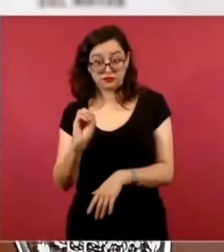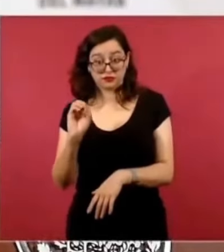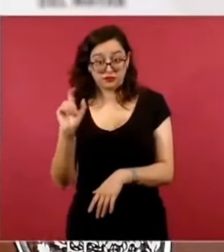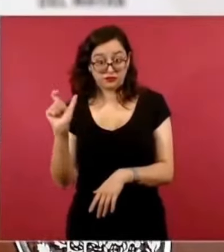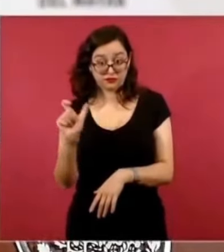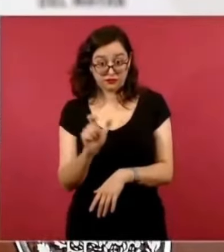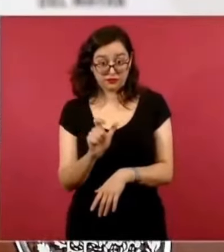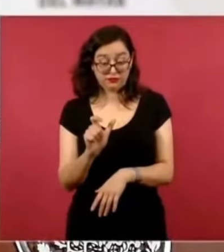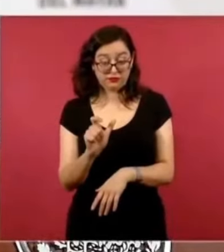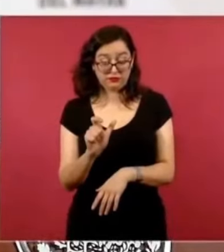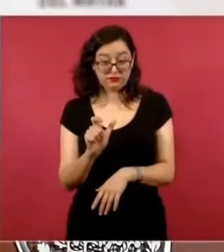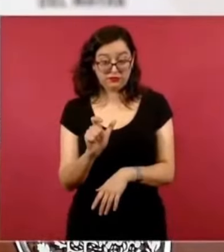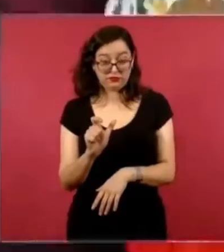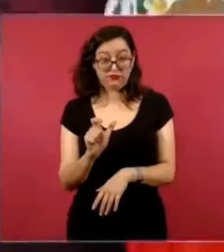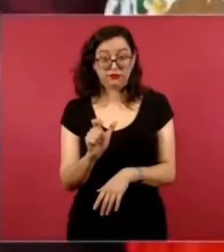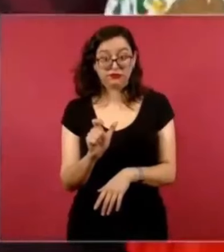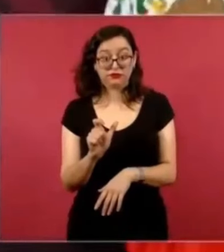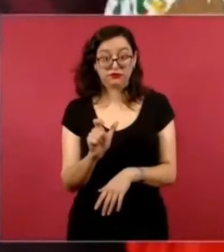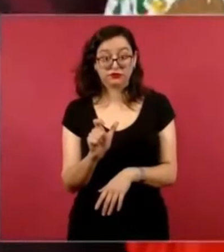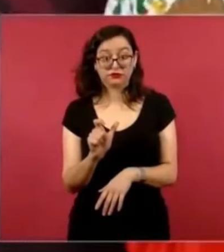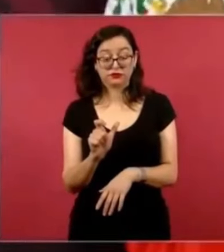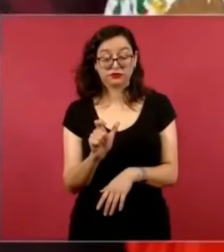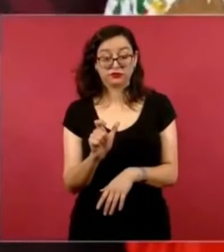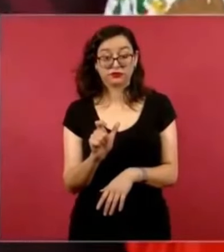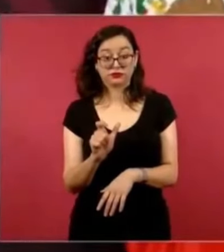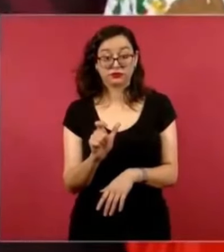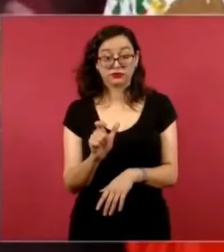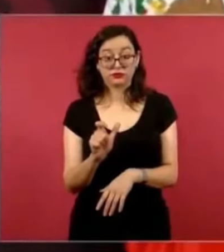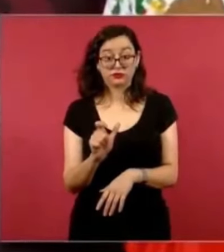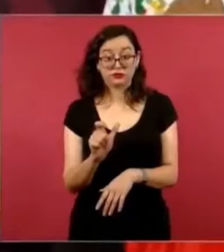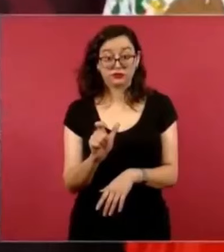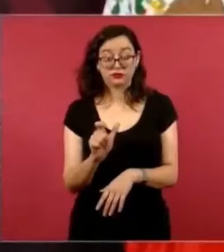estuvo